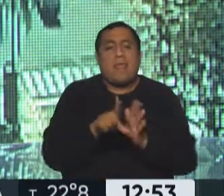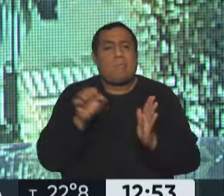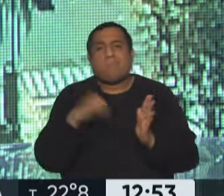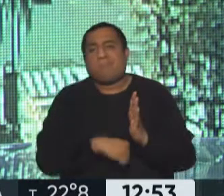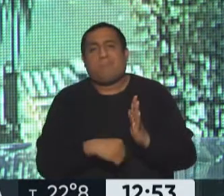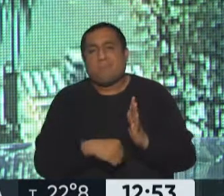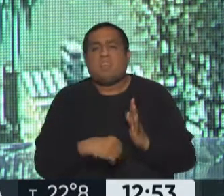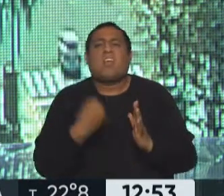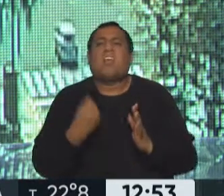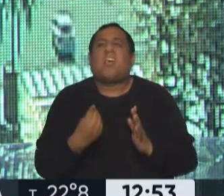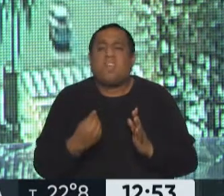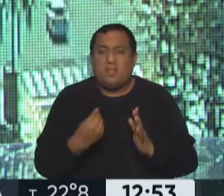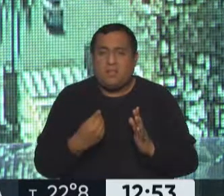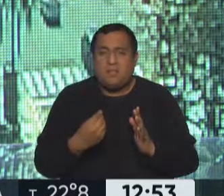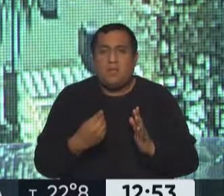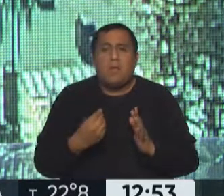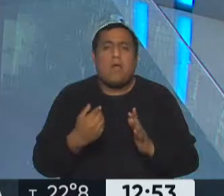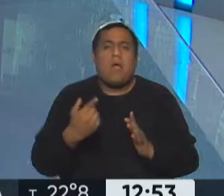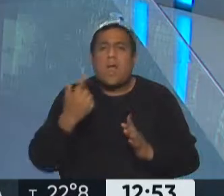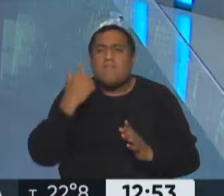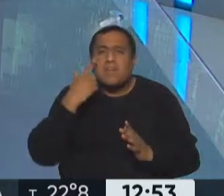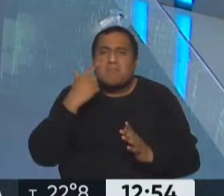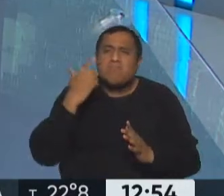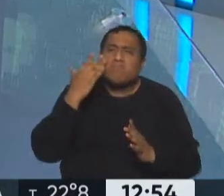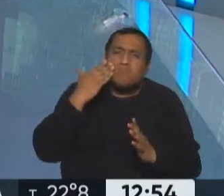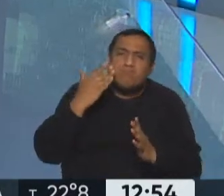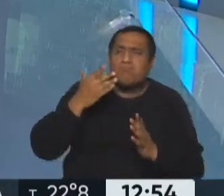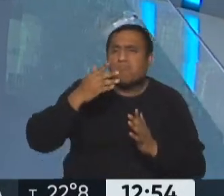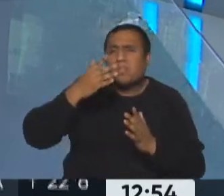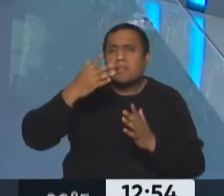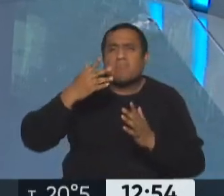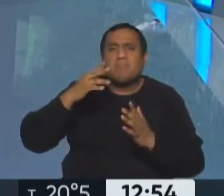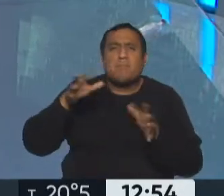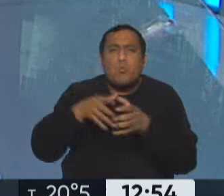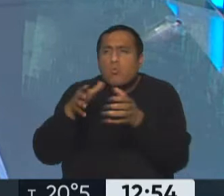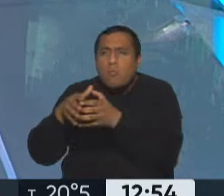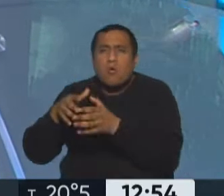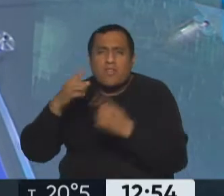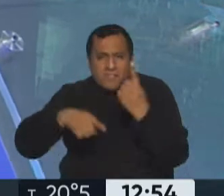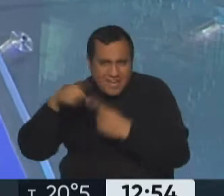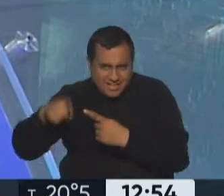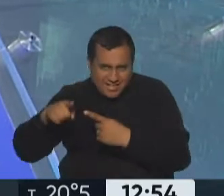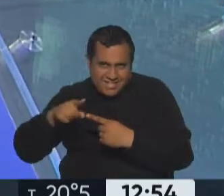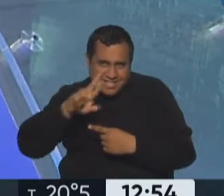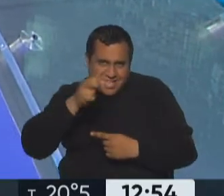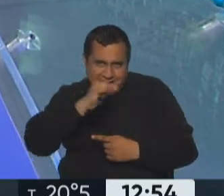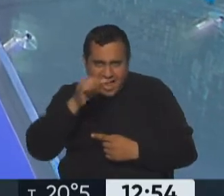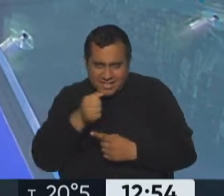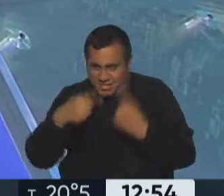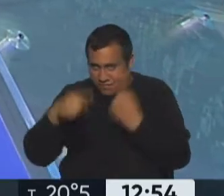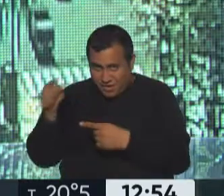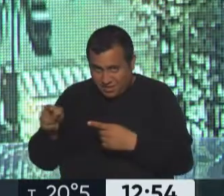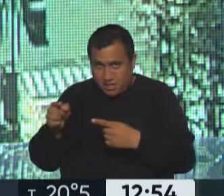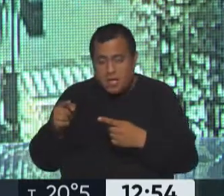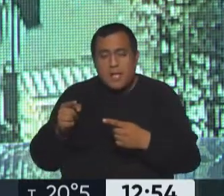la superioridad de razas unas sobre otras. Porque cuando hablamos de estos temas, y la gente lo cree, porque hay discursos de odio también en